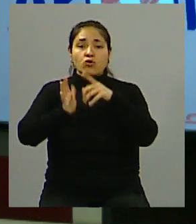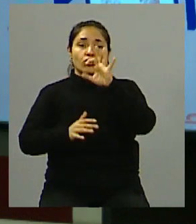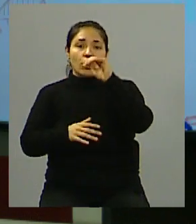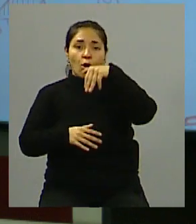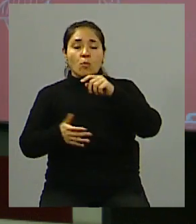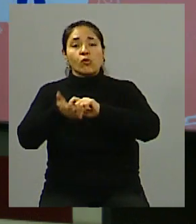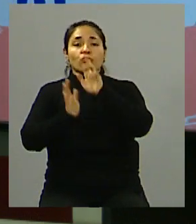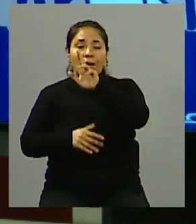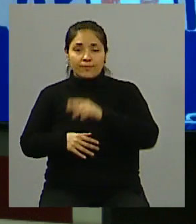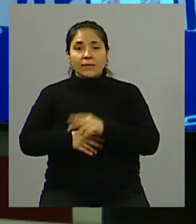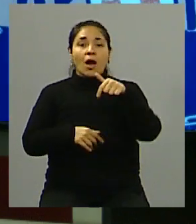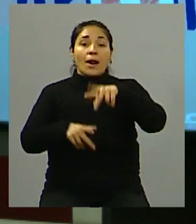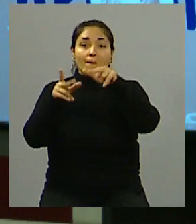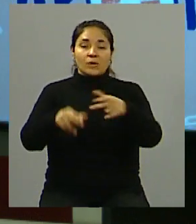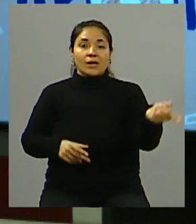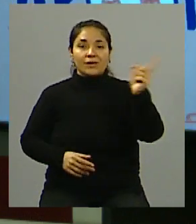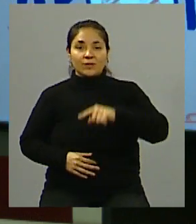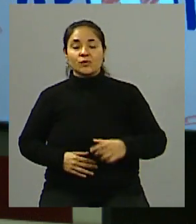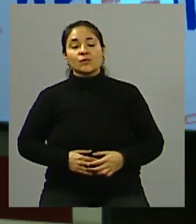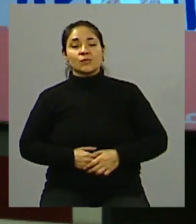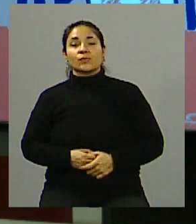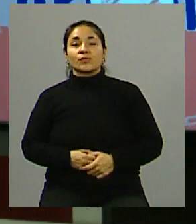.com.ar. Nos vamos a la pausa, ya volvemos.